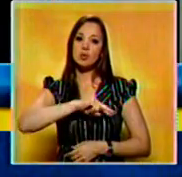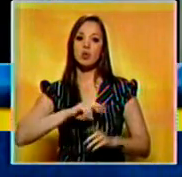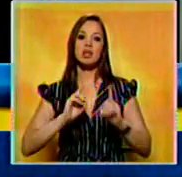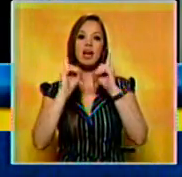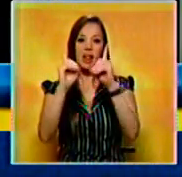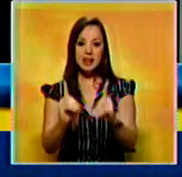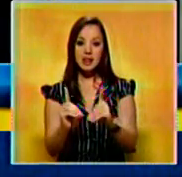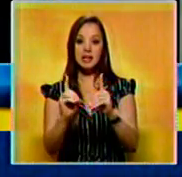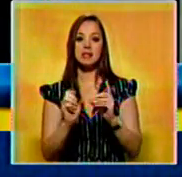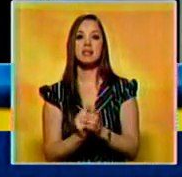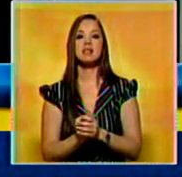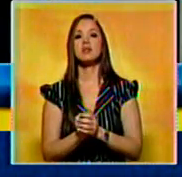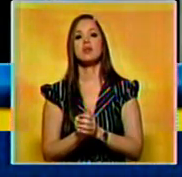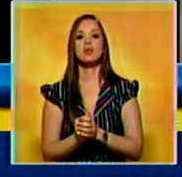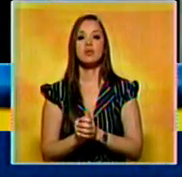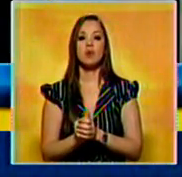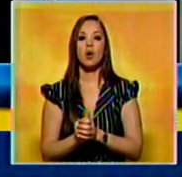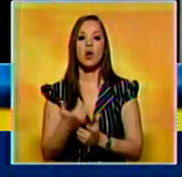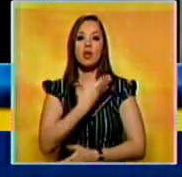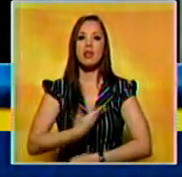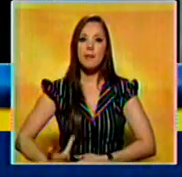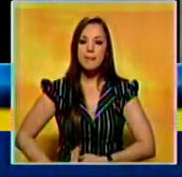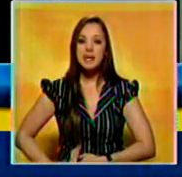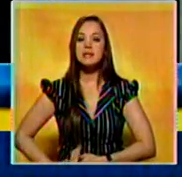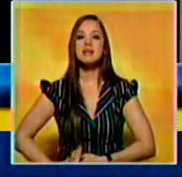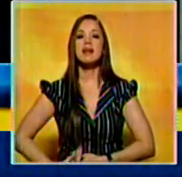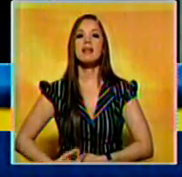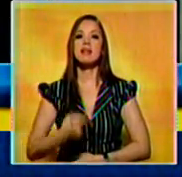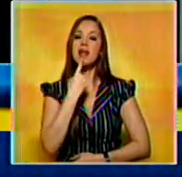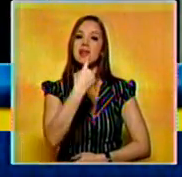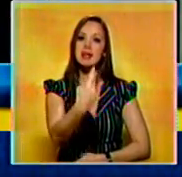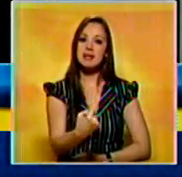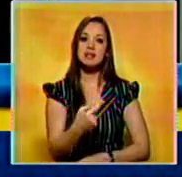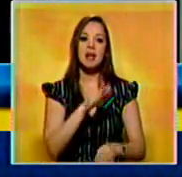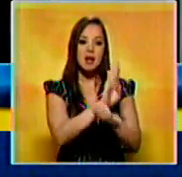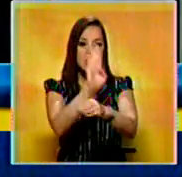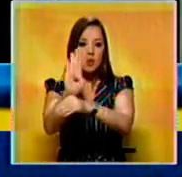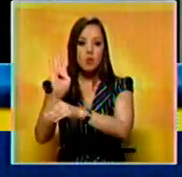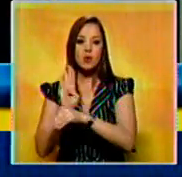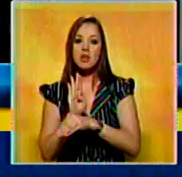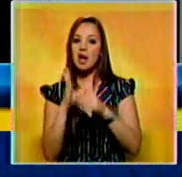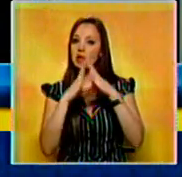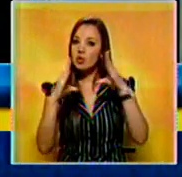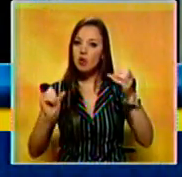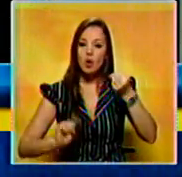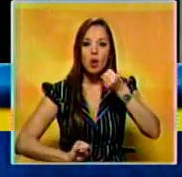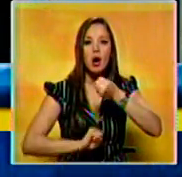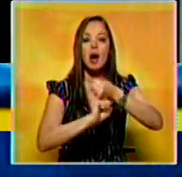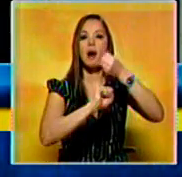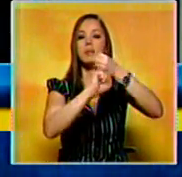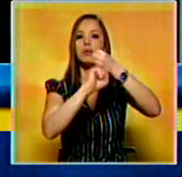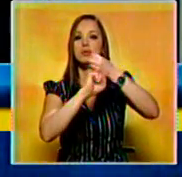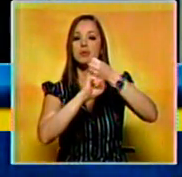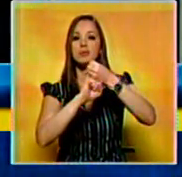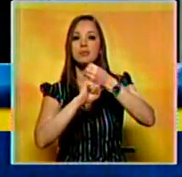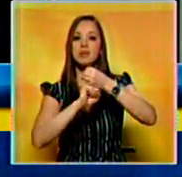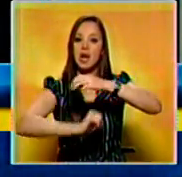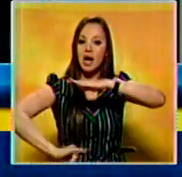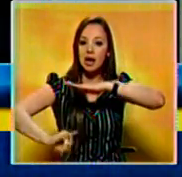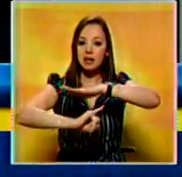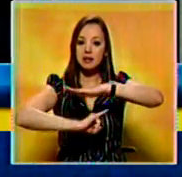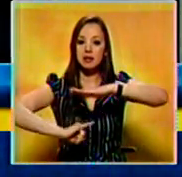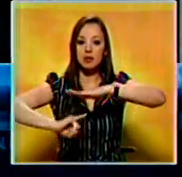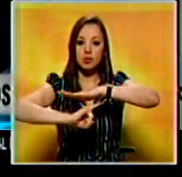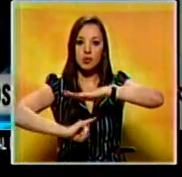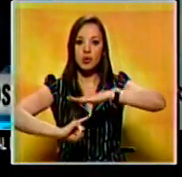expresa y contundente de la Presidenta de la República es garantizar todo el apoyo y el respaldo institucional del